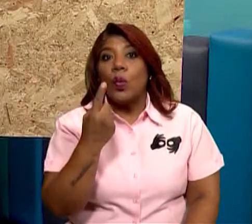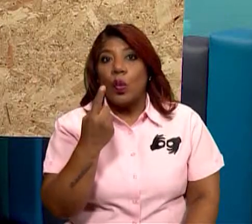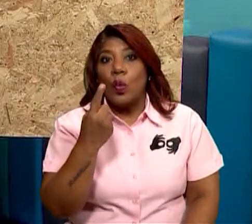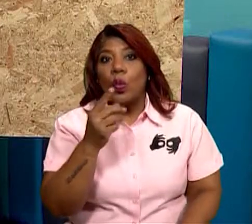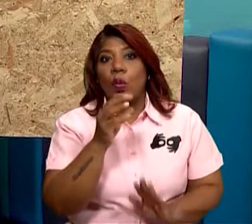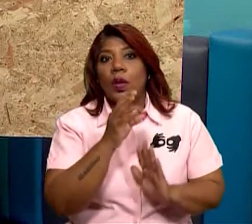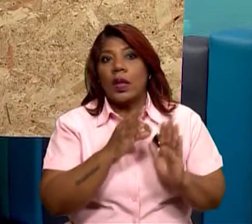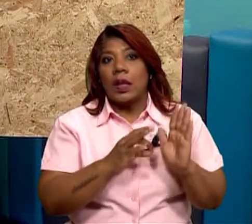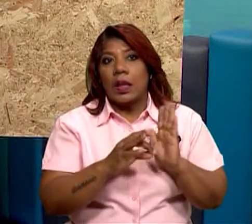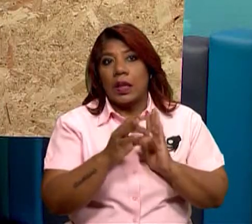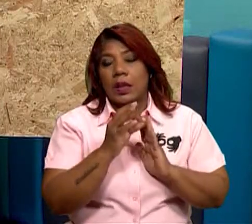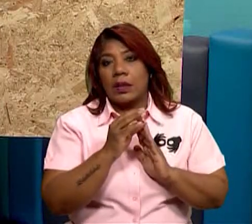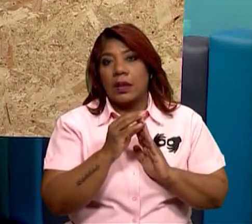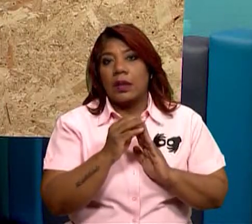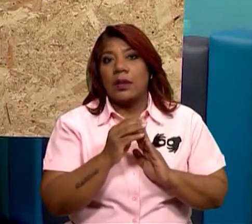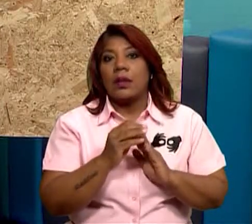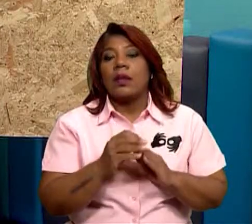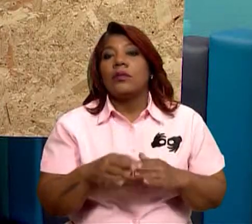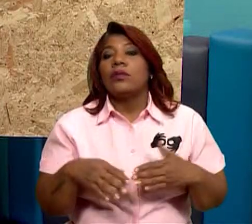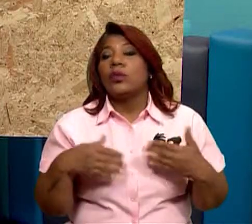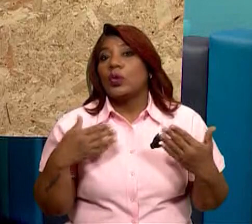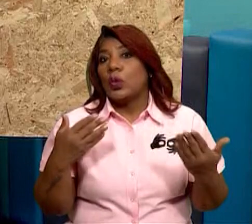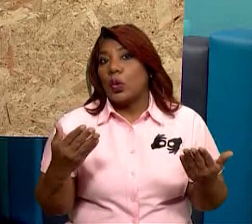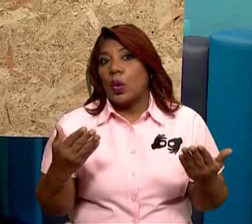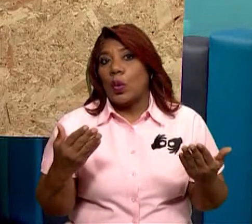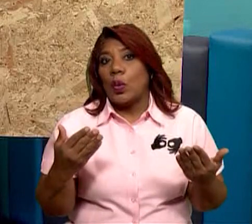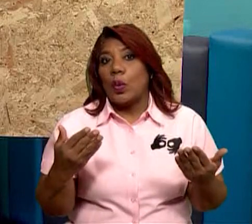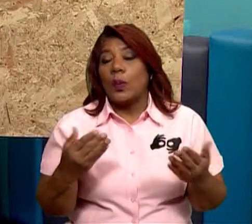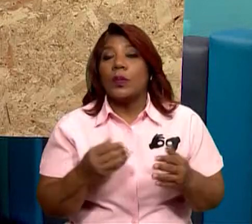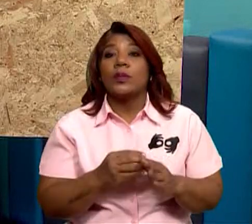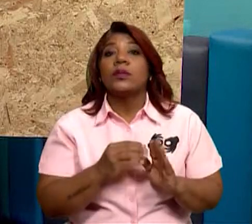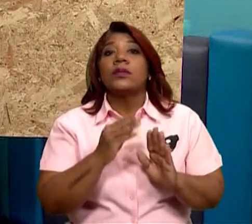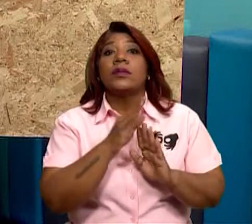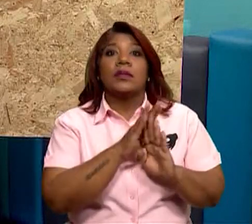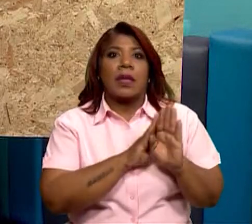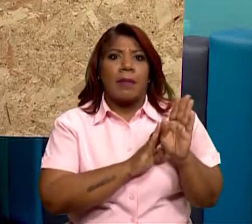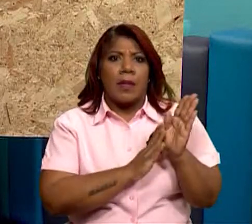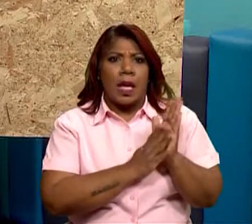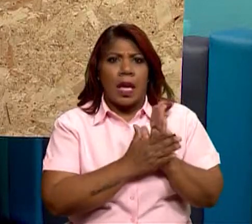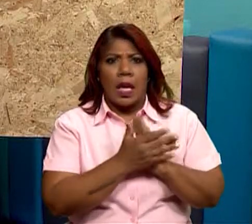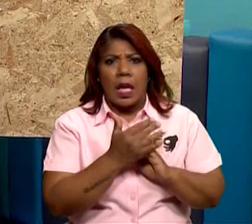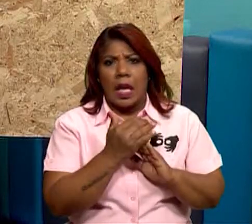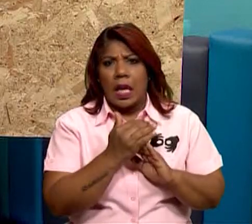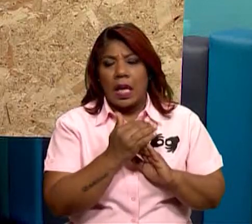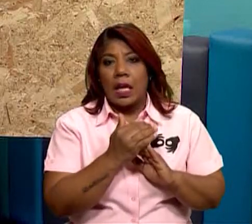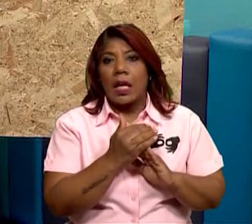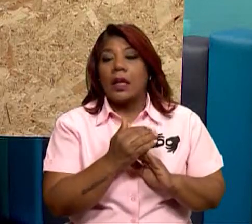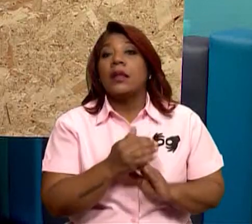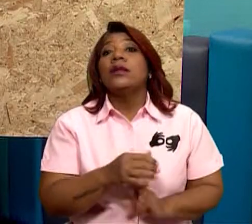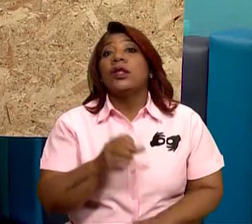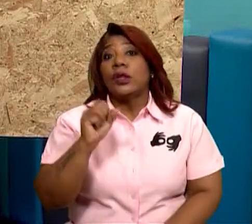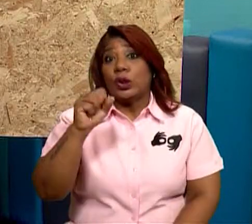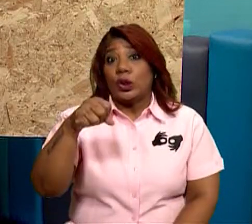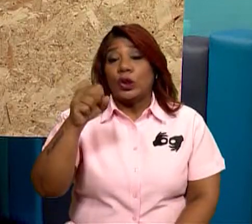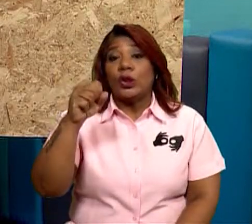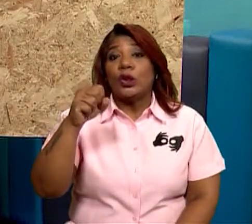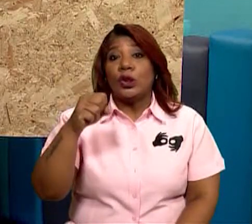que ellas pueden ser? ¿Cuál será? Membrana celular, organismos pluricelulares,